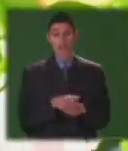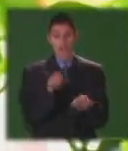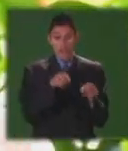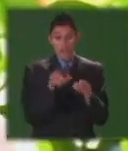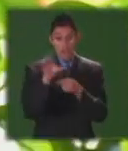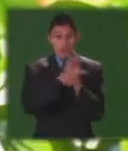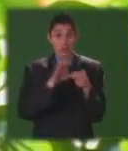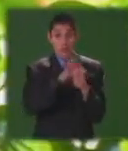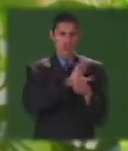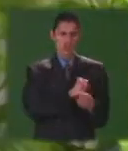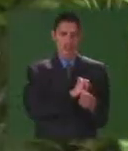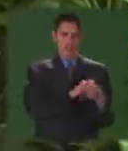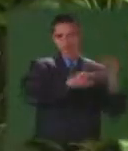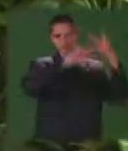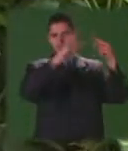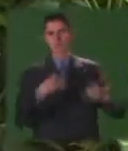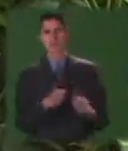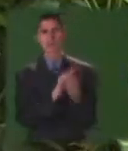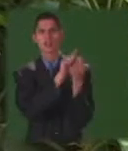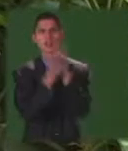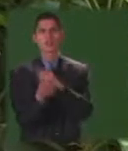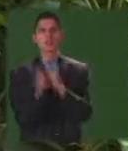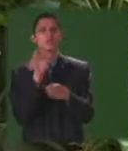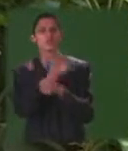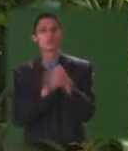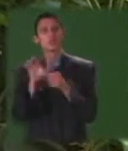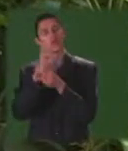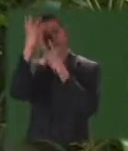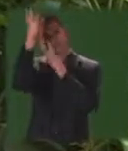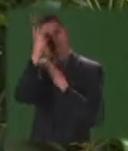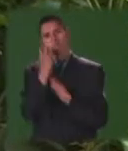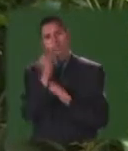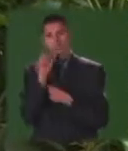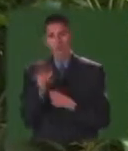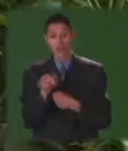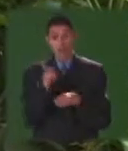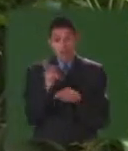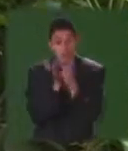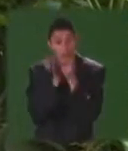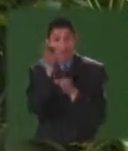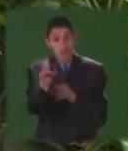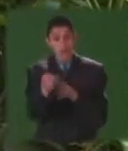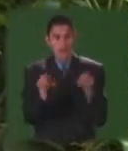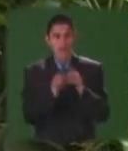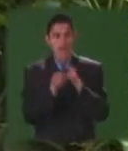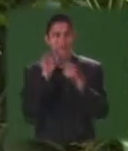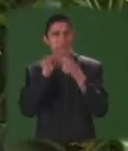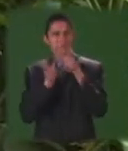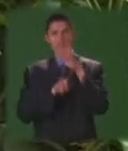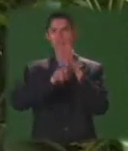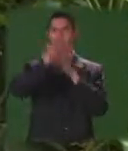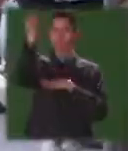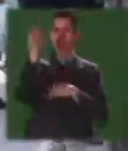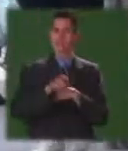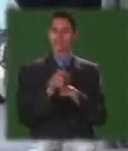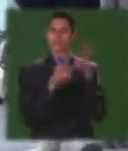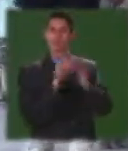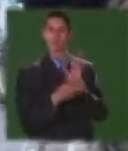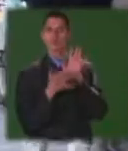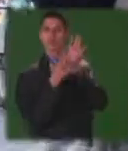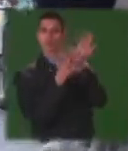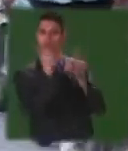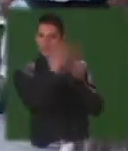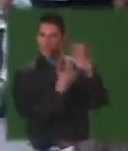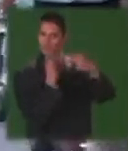municipio de Agua de Dios y dejamos de ser la ciudad del dolor y nos hemos convertido en la ciudad de la esperanza. Un